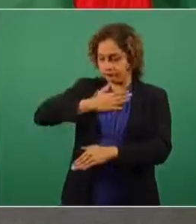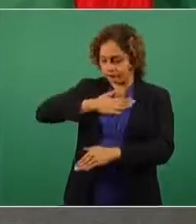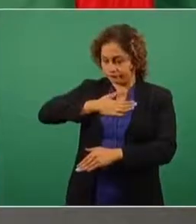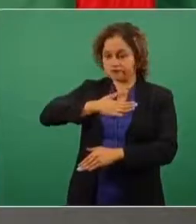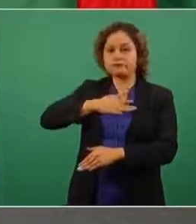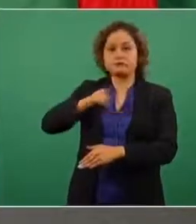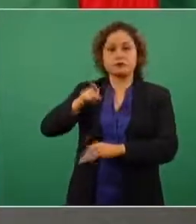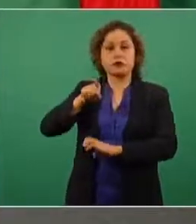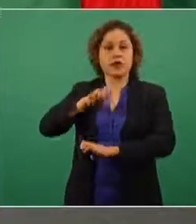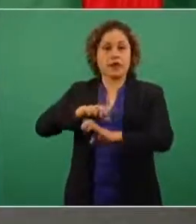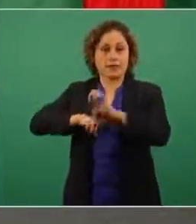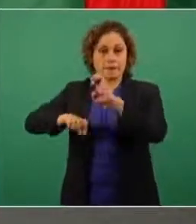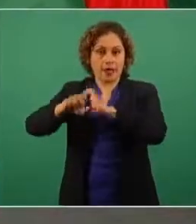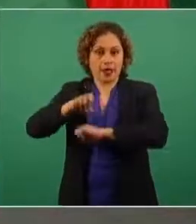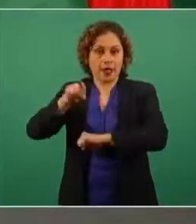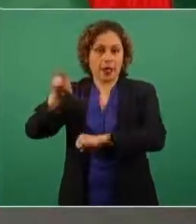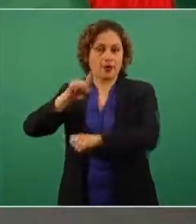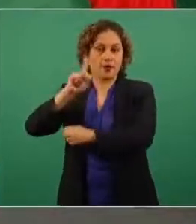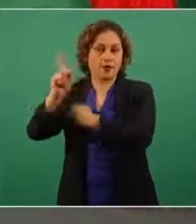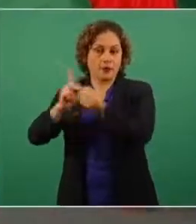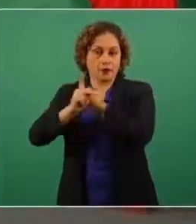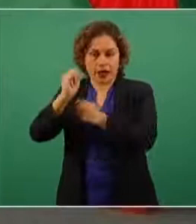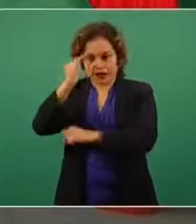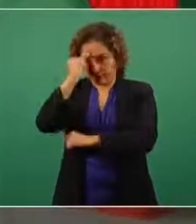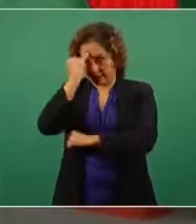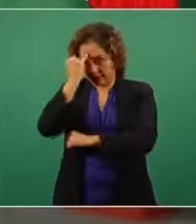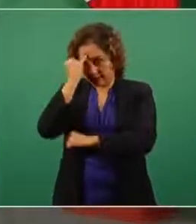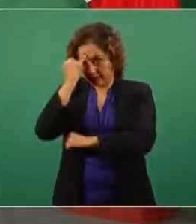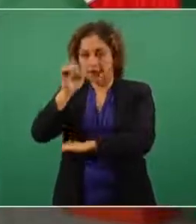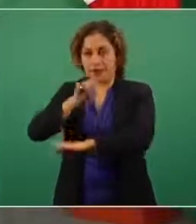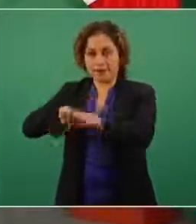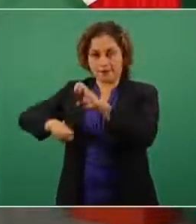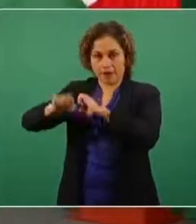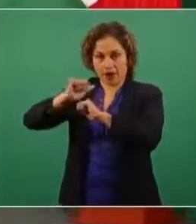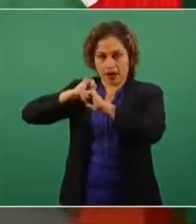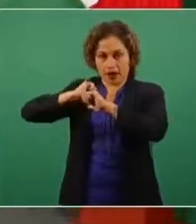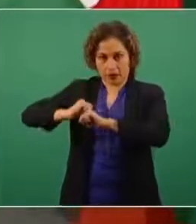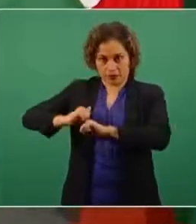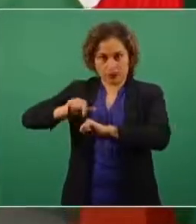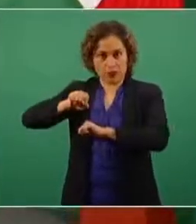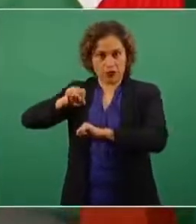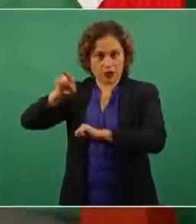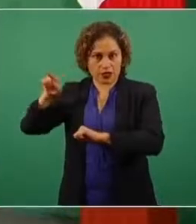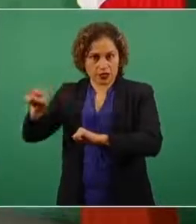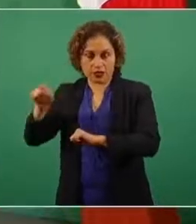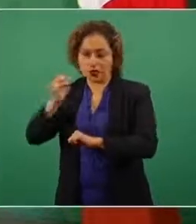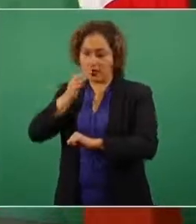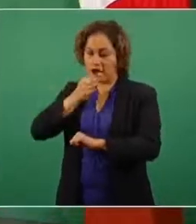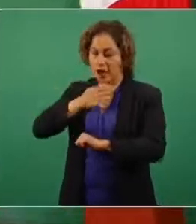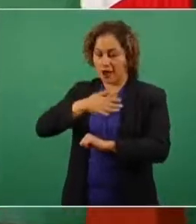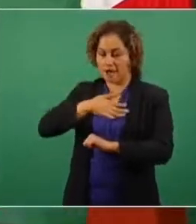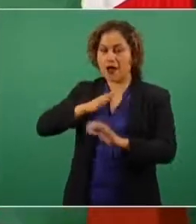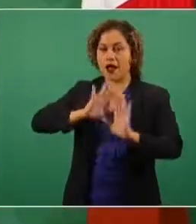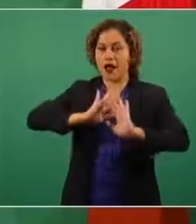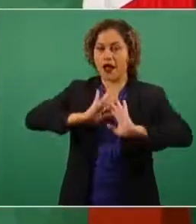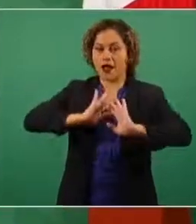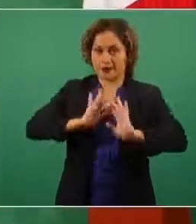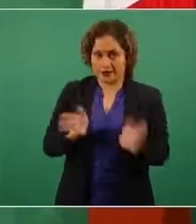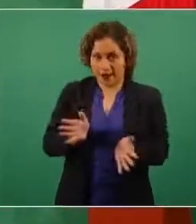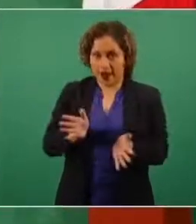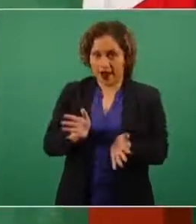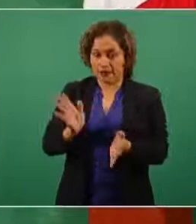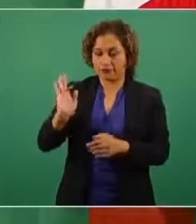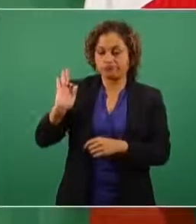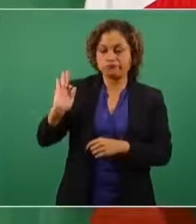en la India de que ya ha sido autorizado un envío de